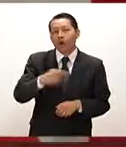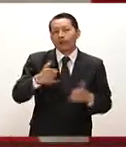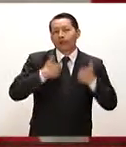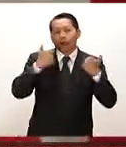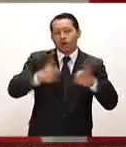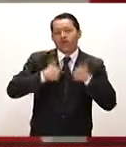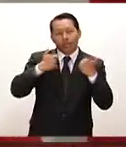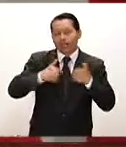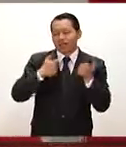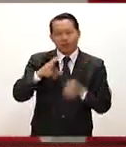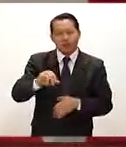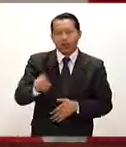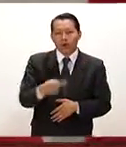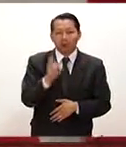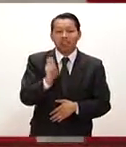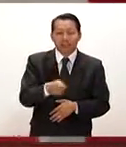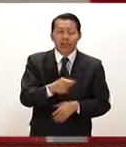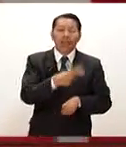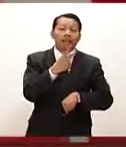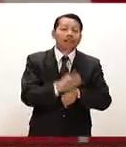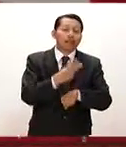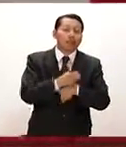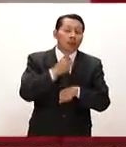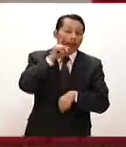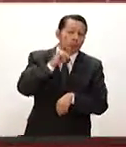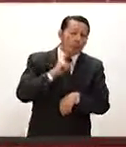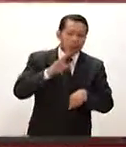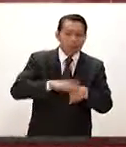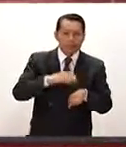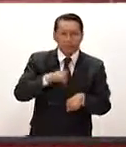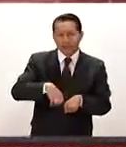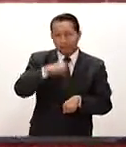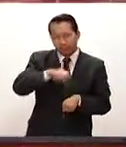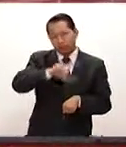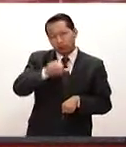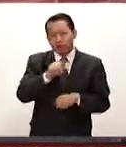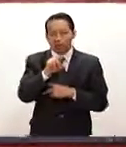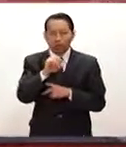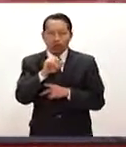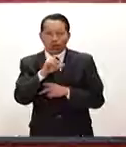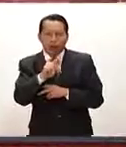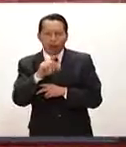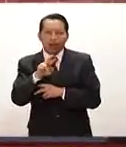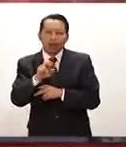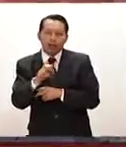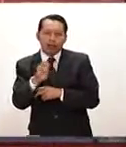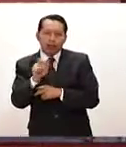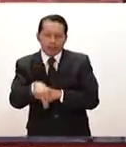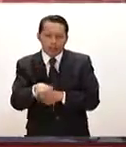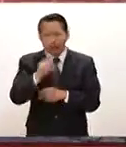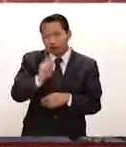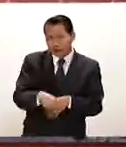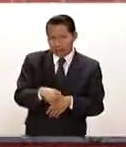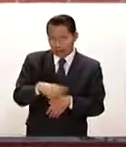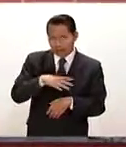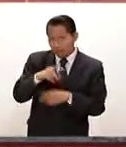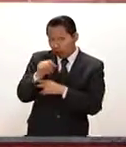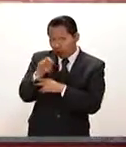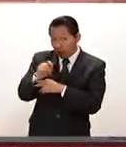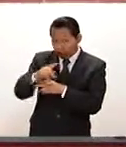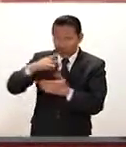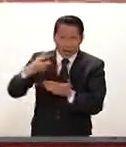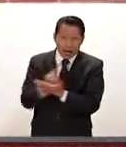Ella sería la segunda mujer en llegar a la presidencia de más edad después de Ronald Reagan y de hecho si Donald Trump gana la presidencia sería